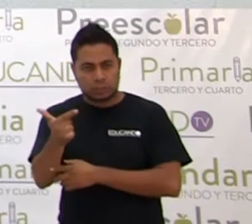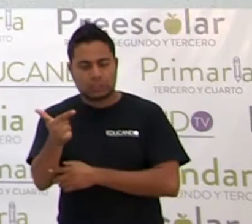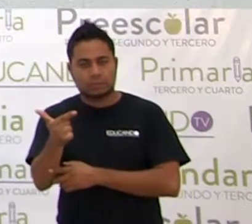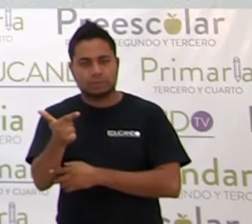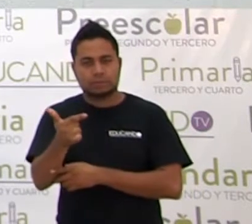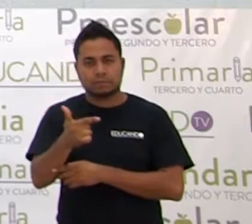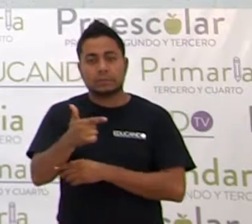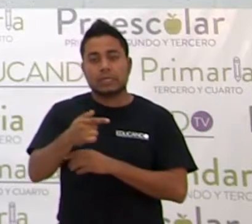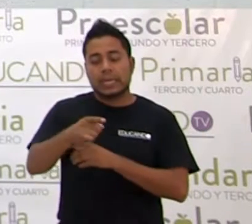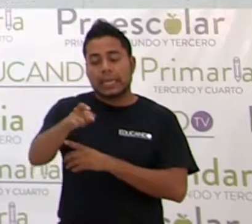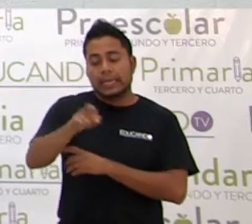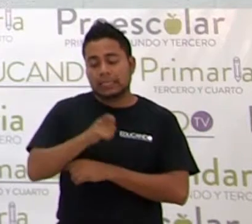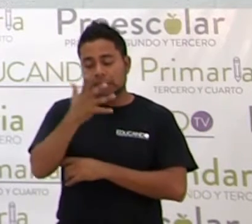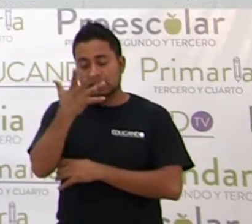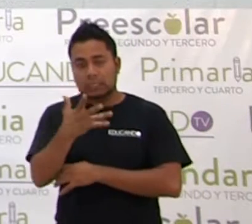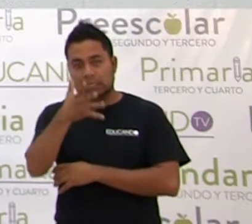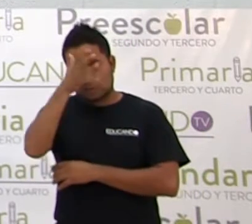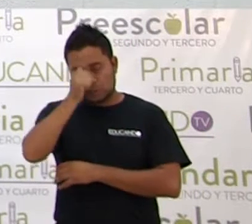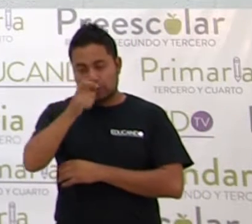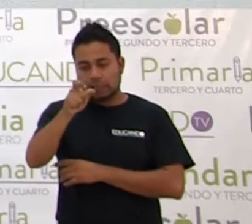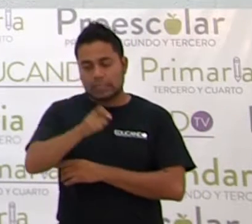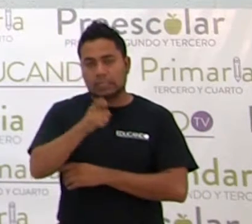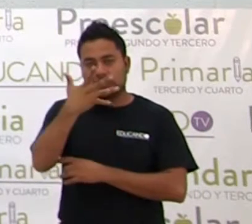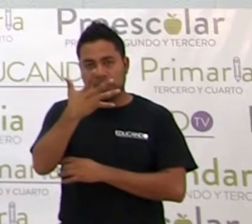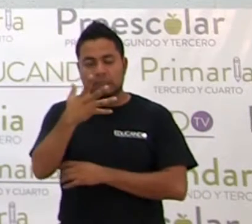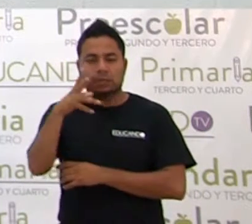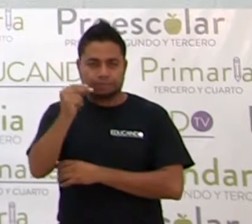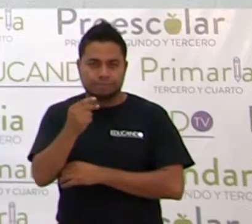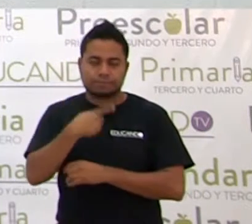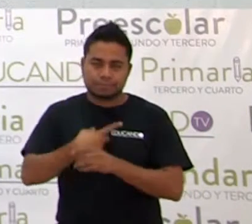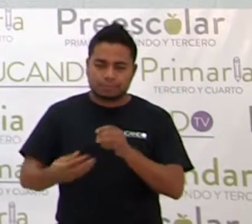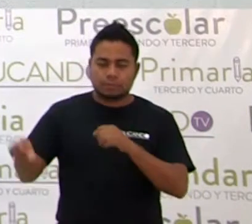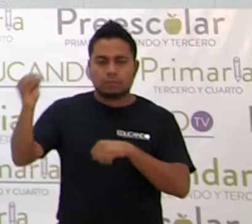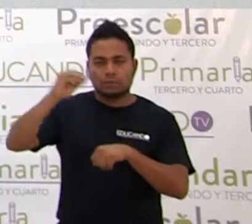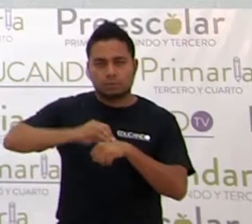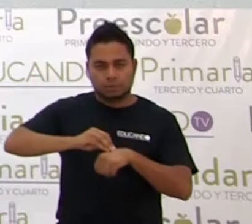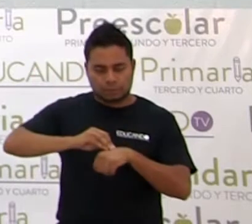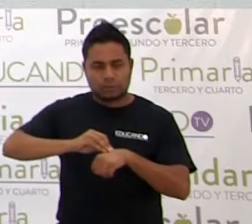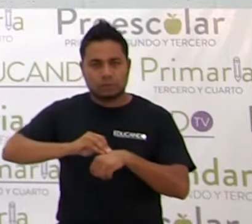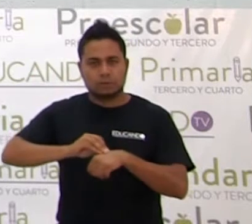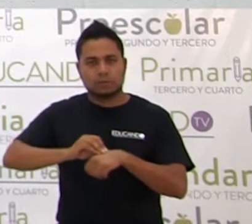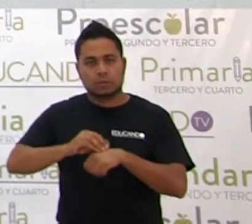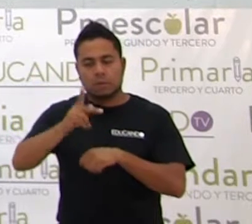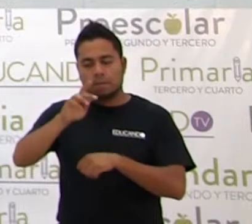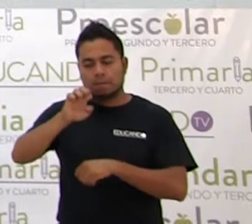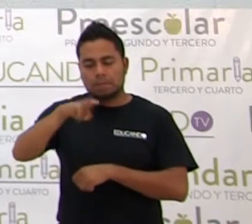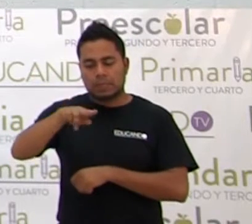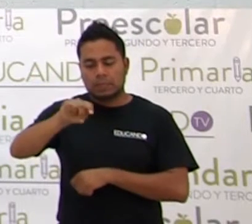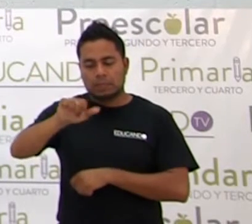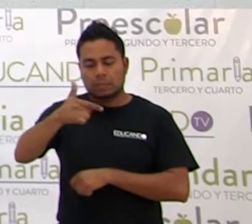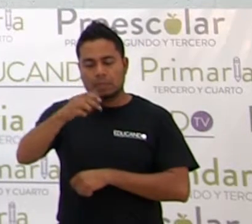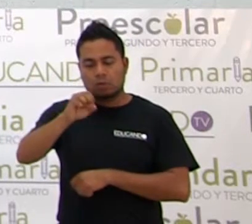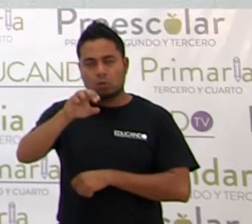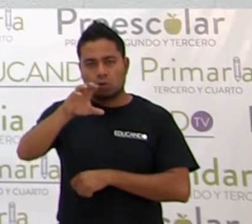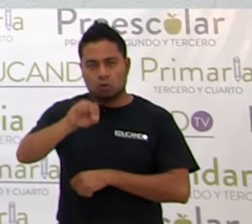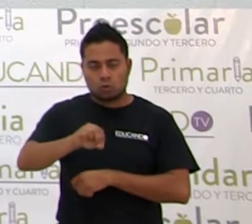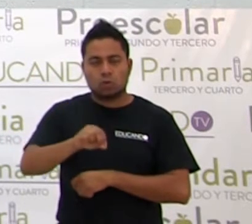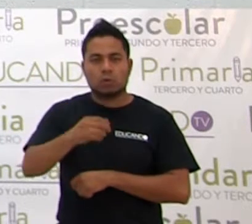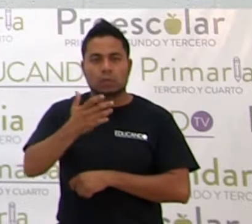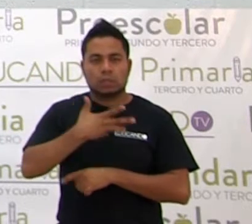x quinta. En lugar de x quinta, vamos a poner el pentágono, ¿sí? La figura que tiene